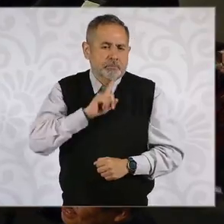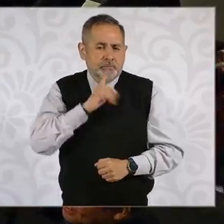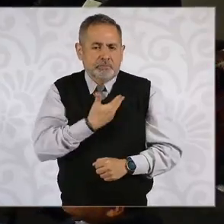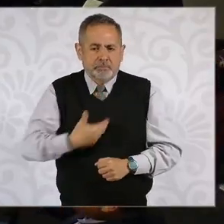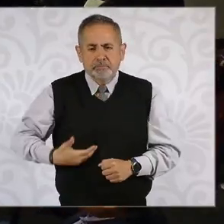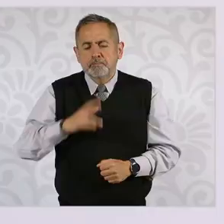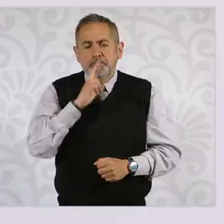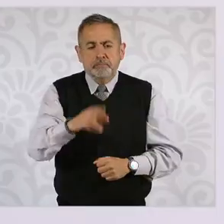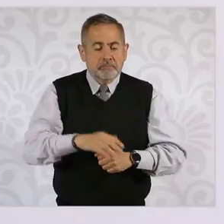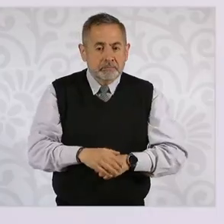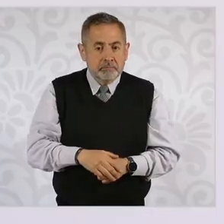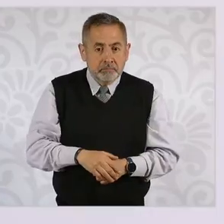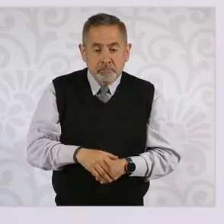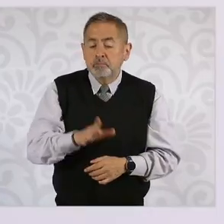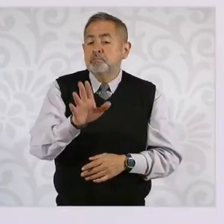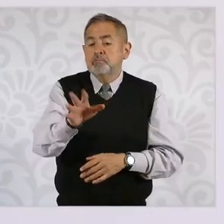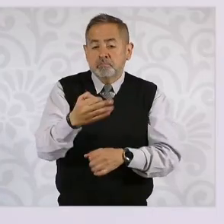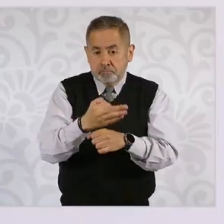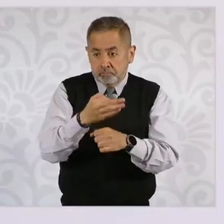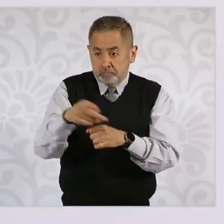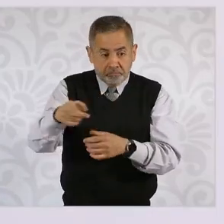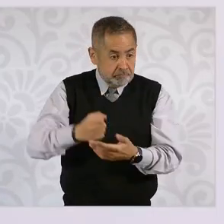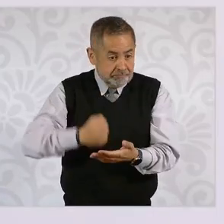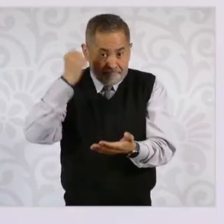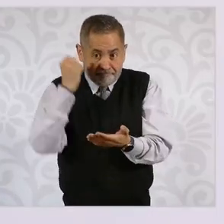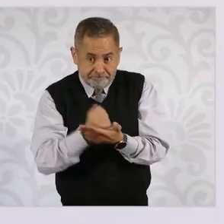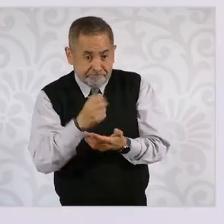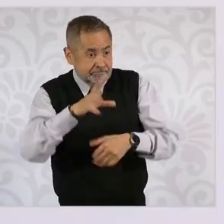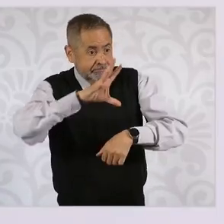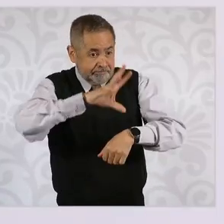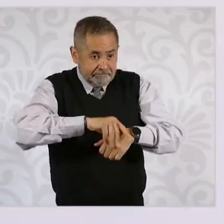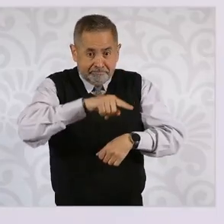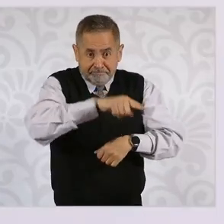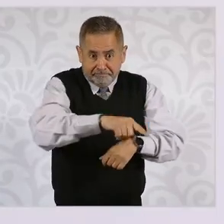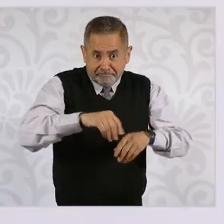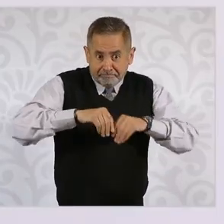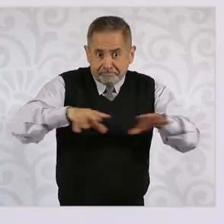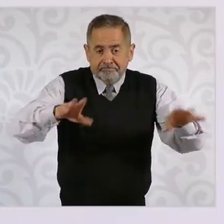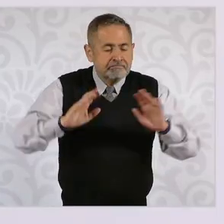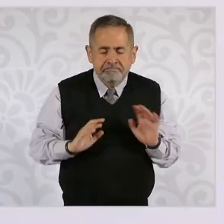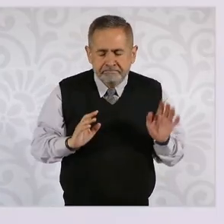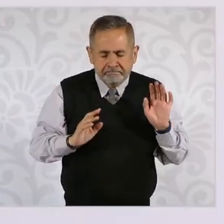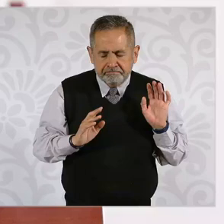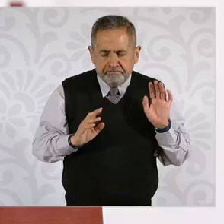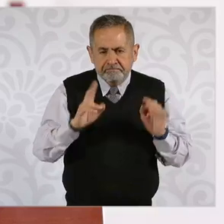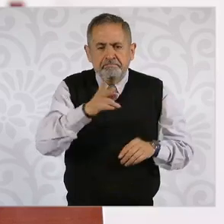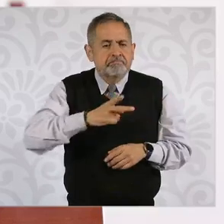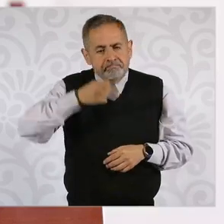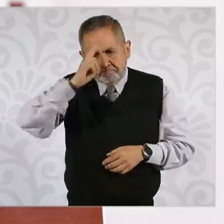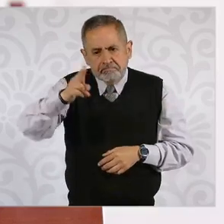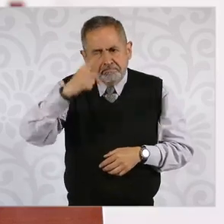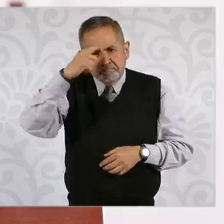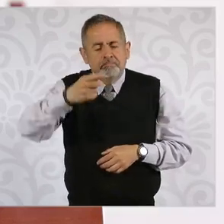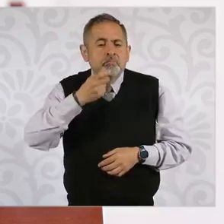proceso la aprobación de la prohibición de vapeadores.